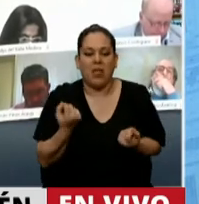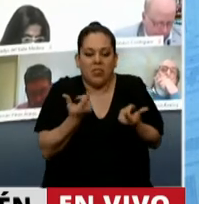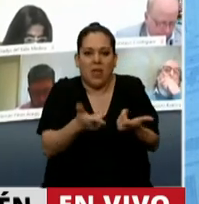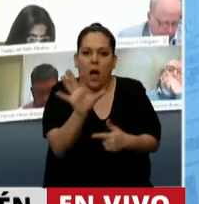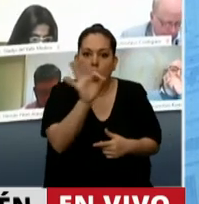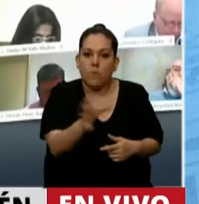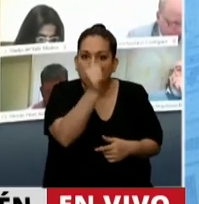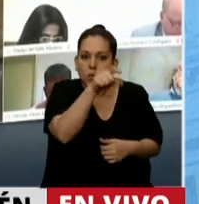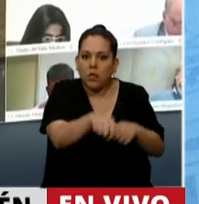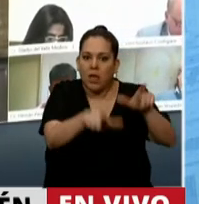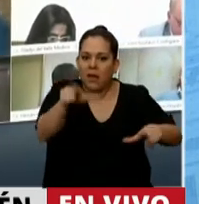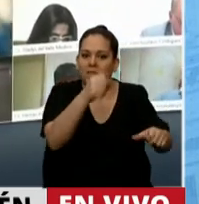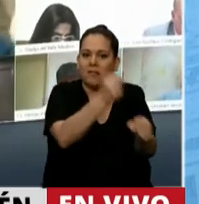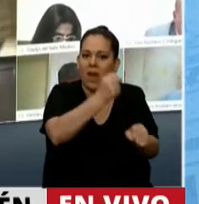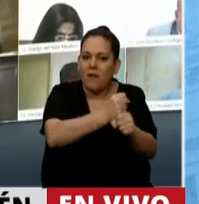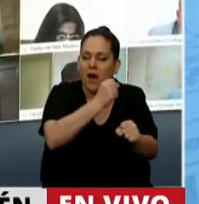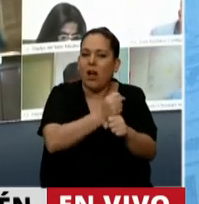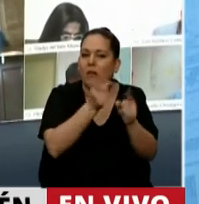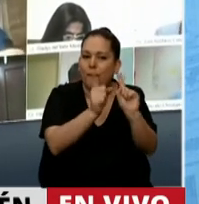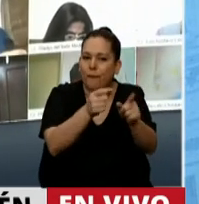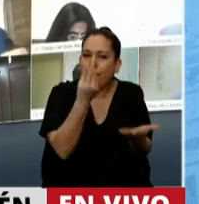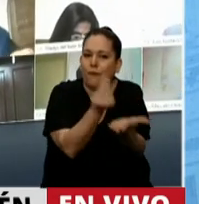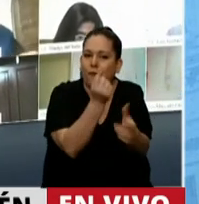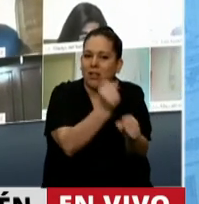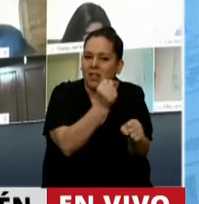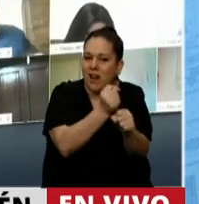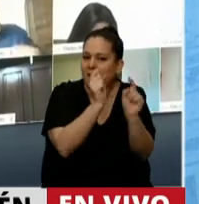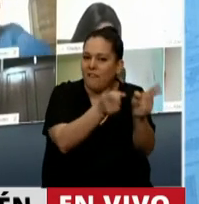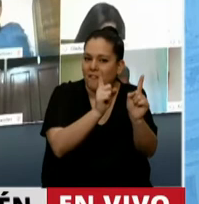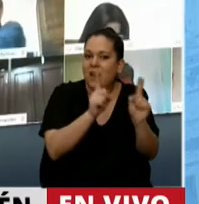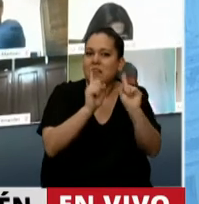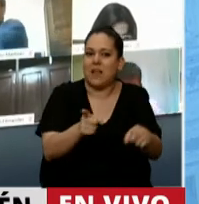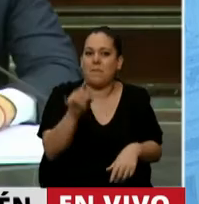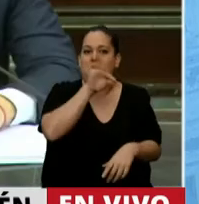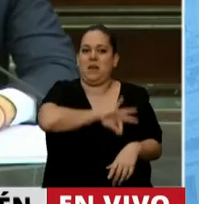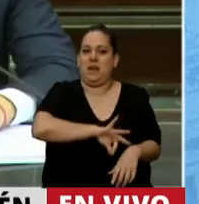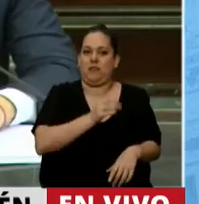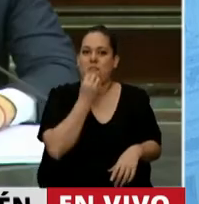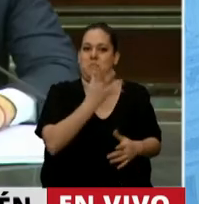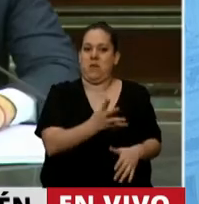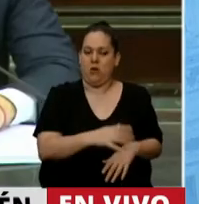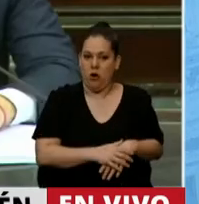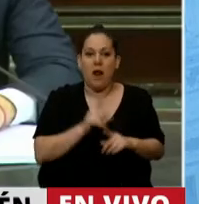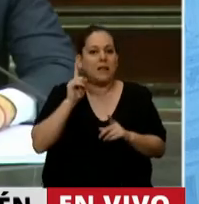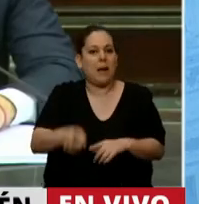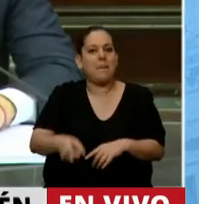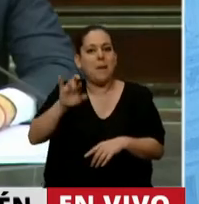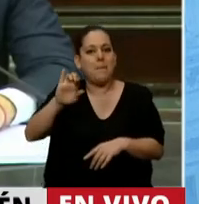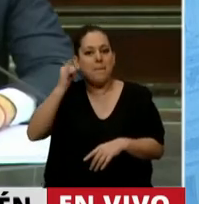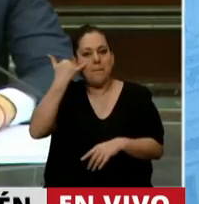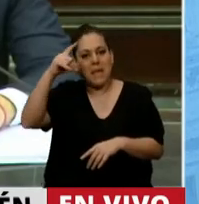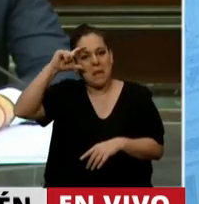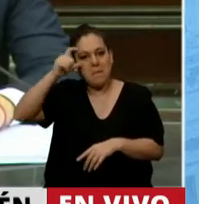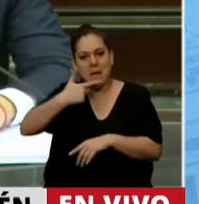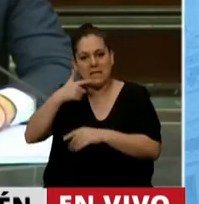trabajadores y trabajadoras de sostener sus fuentes de empleo y obtener mejores ingresos. De que las pymes tengan más trabajo,